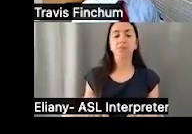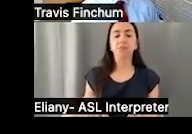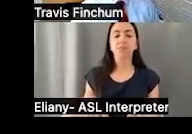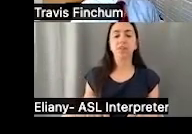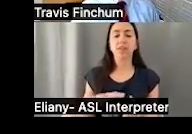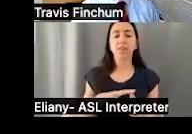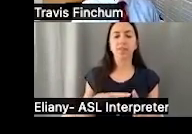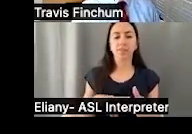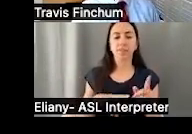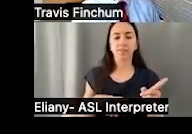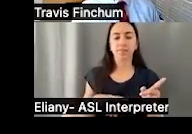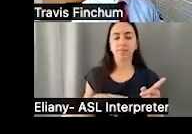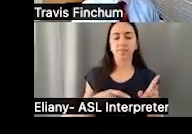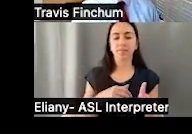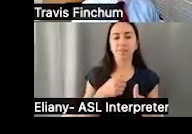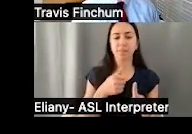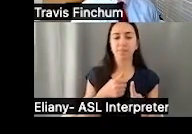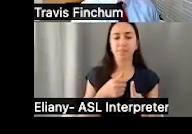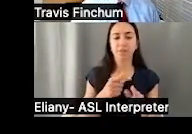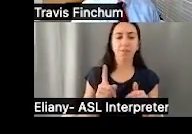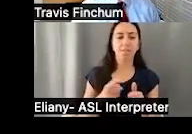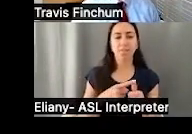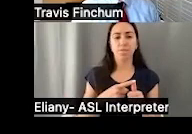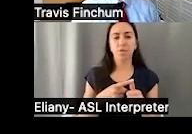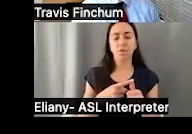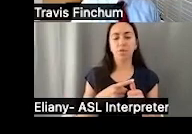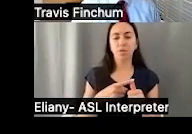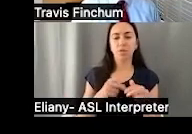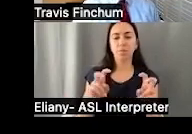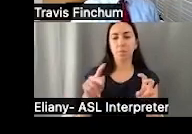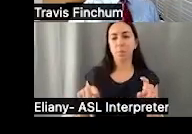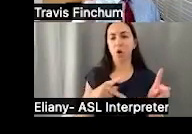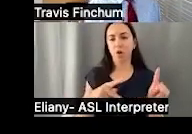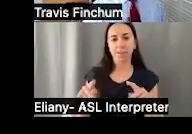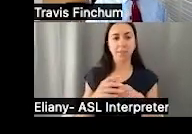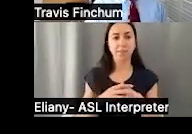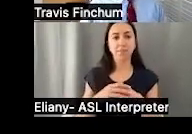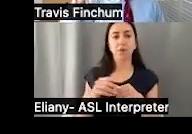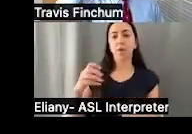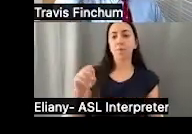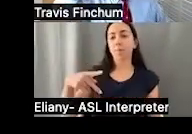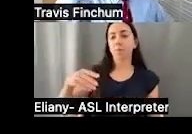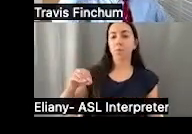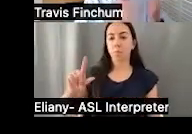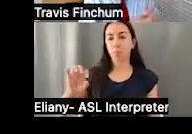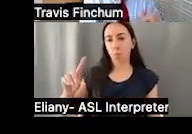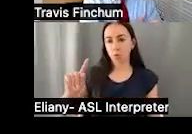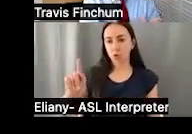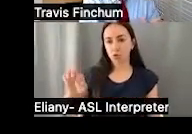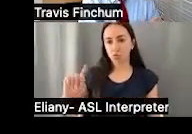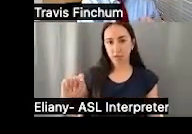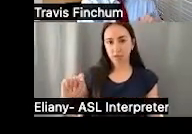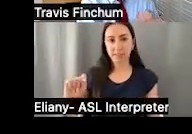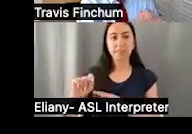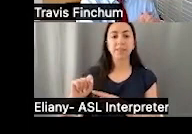Está disponible para el lado de terceros y también está disponible para los autoestablecidos. La